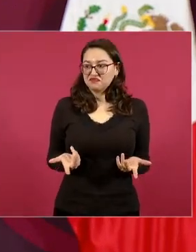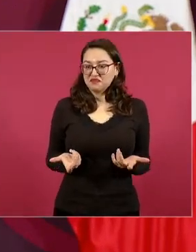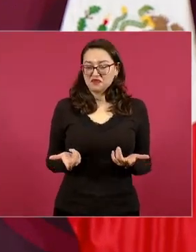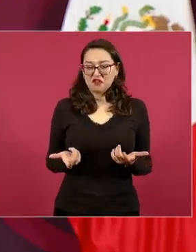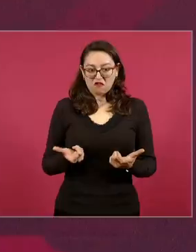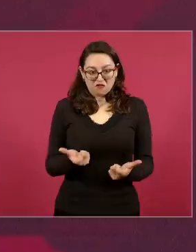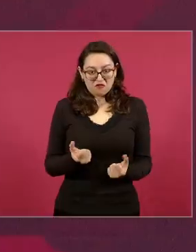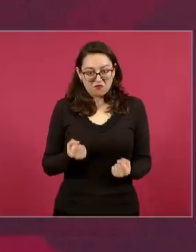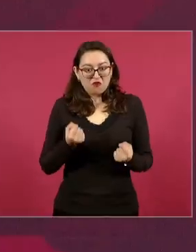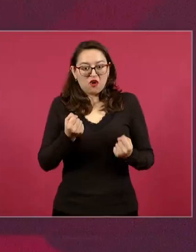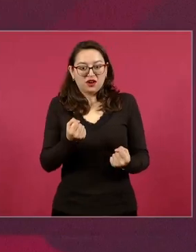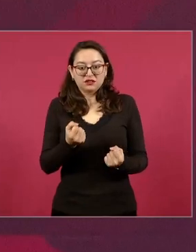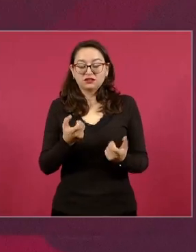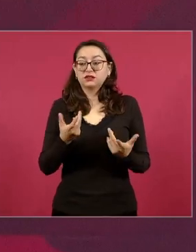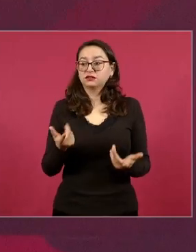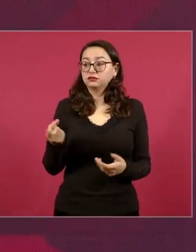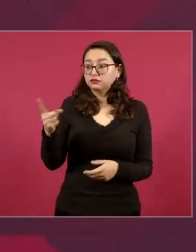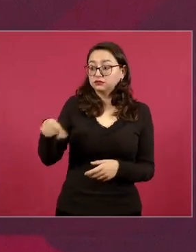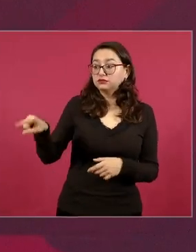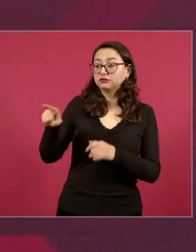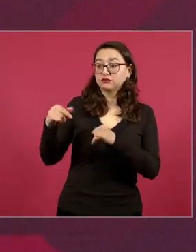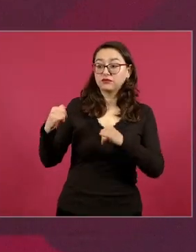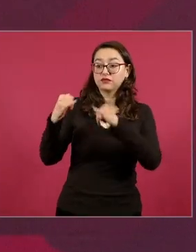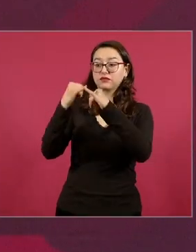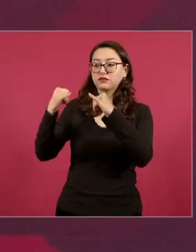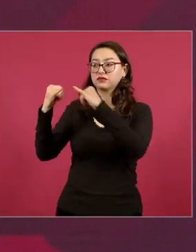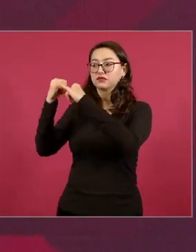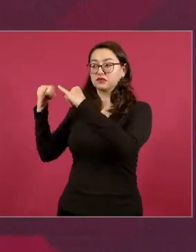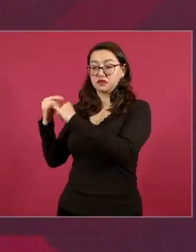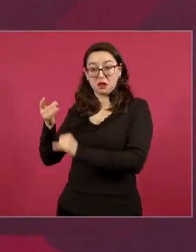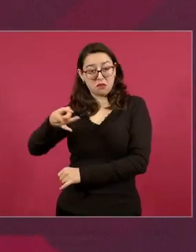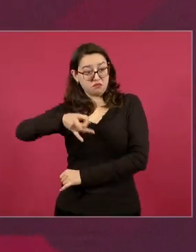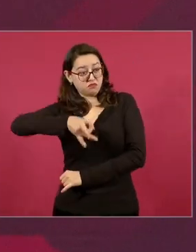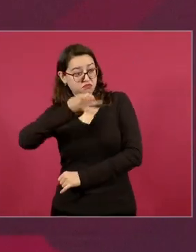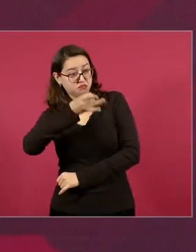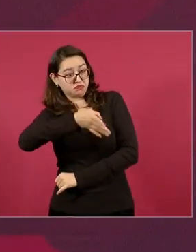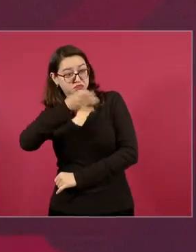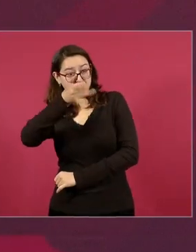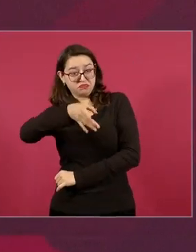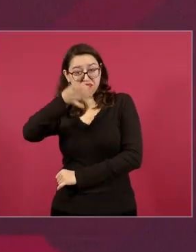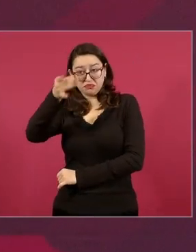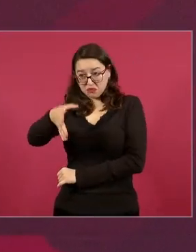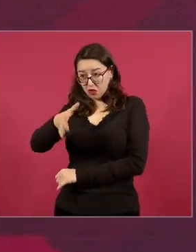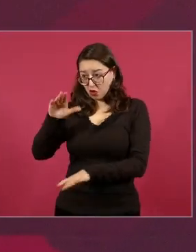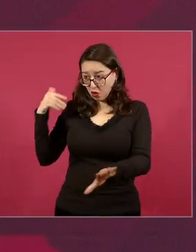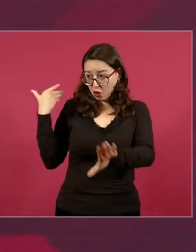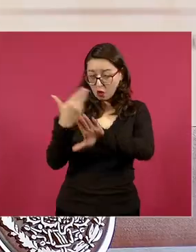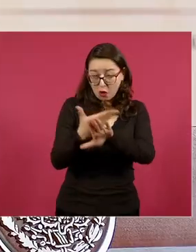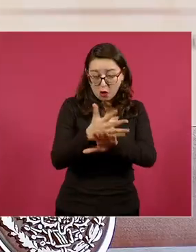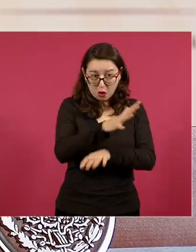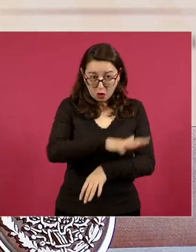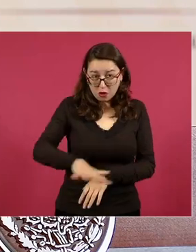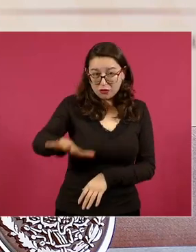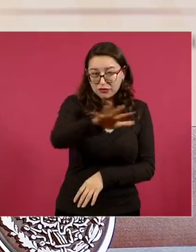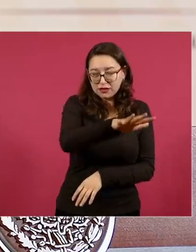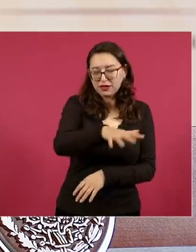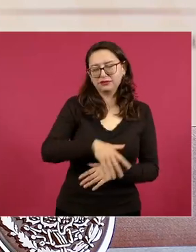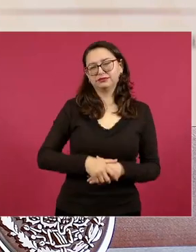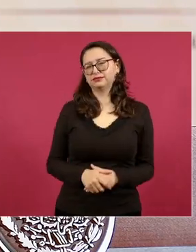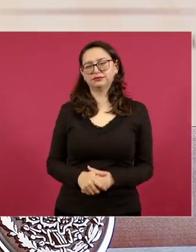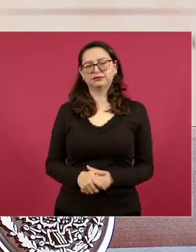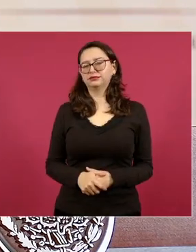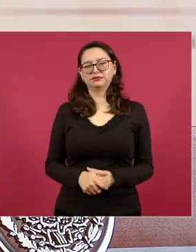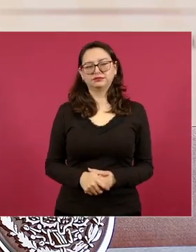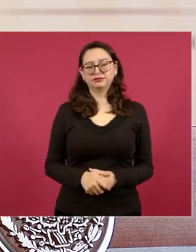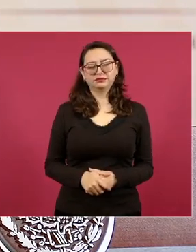estos órganos de poder formal ¿por qué digo de poder formal? porque al final